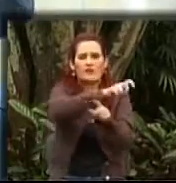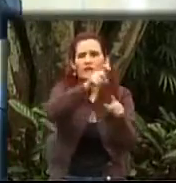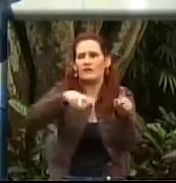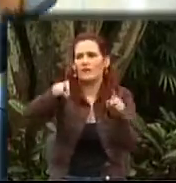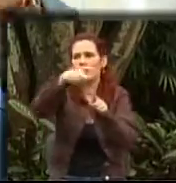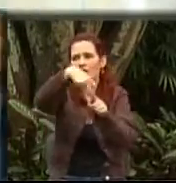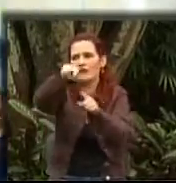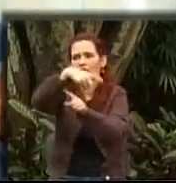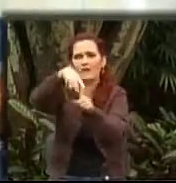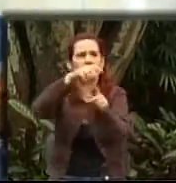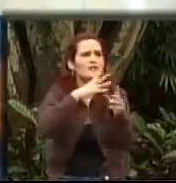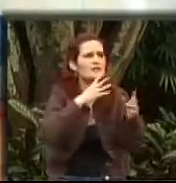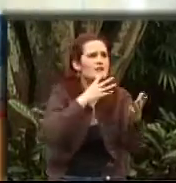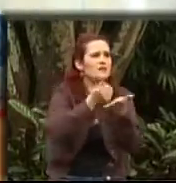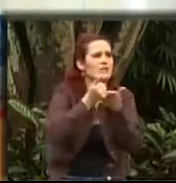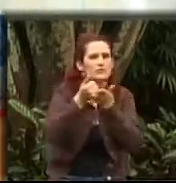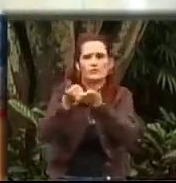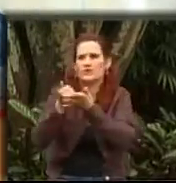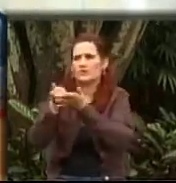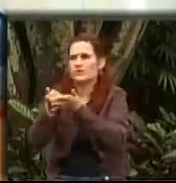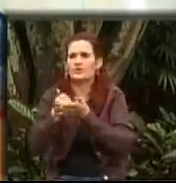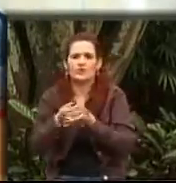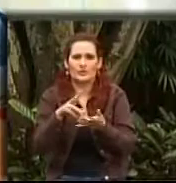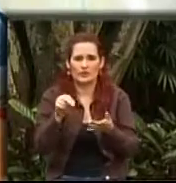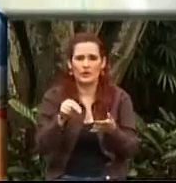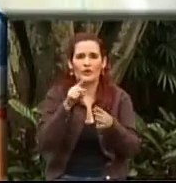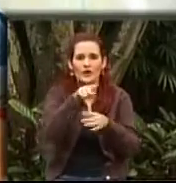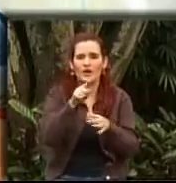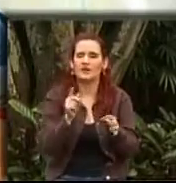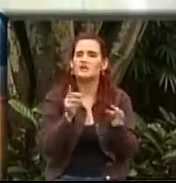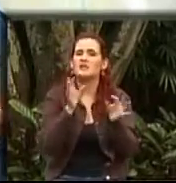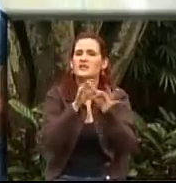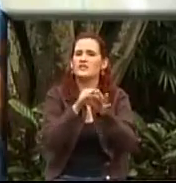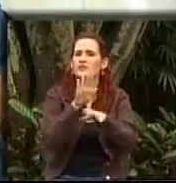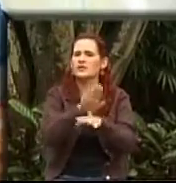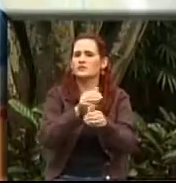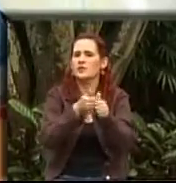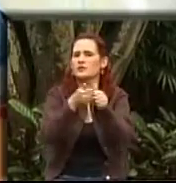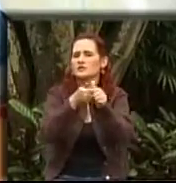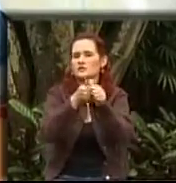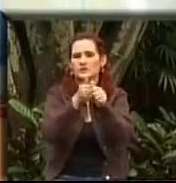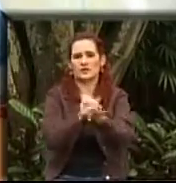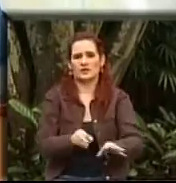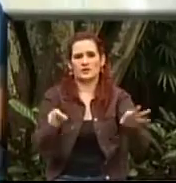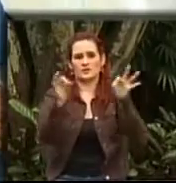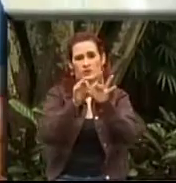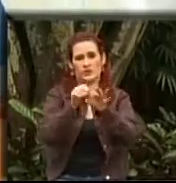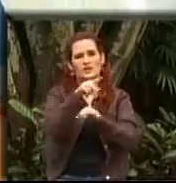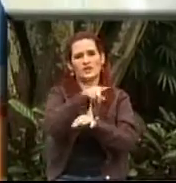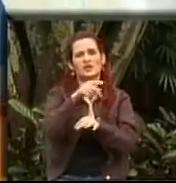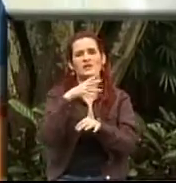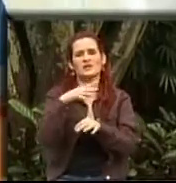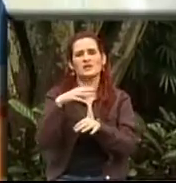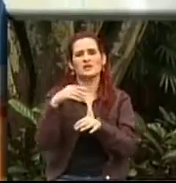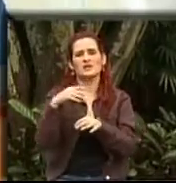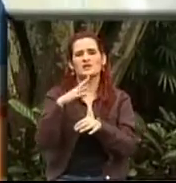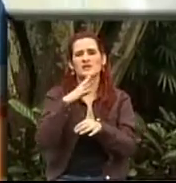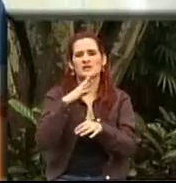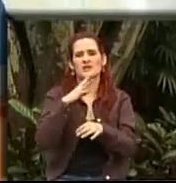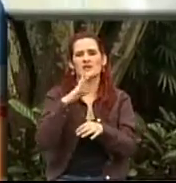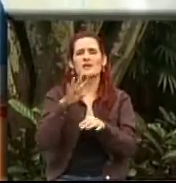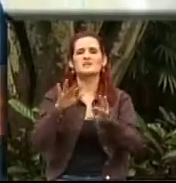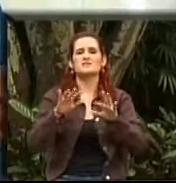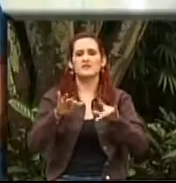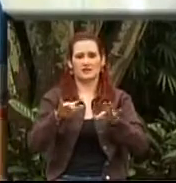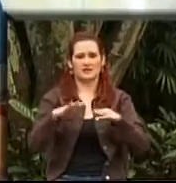ciudad, a ver quién les puede ayudar. En este tema, ahí tenemos uno de los grandes aliados que es precisamente la Secretaría de